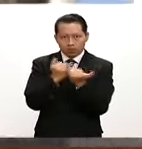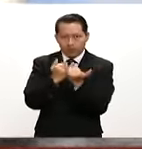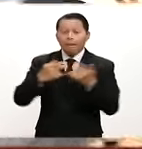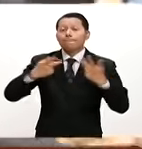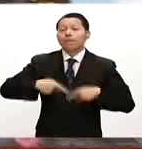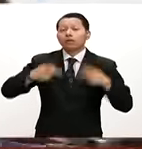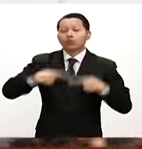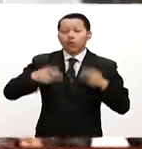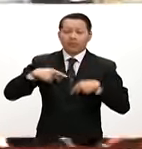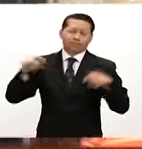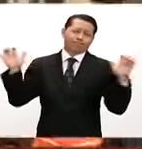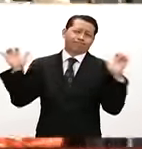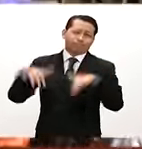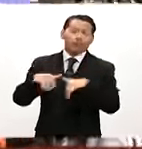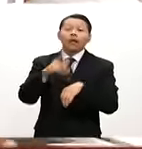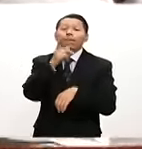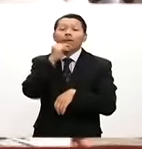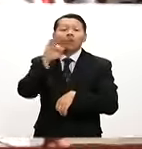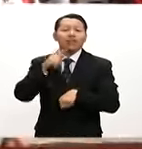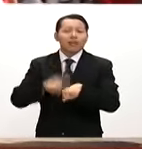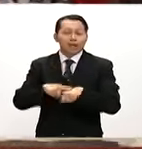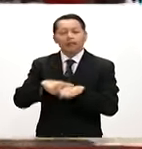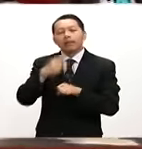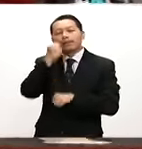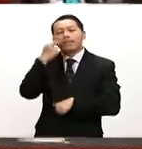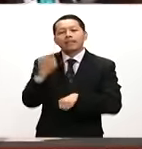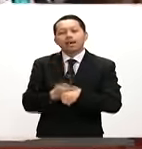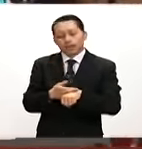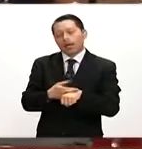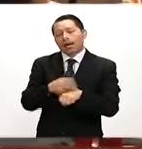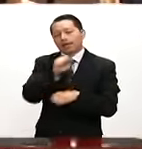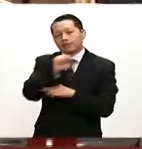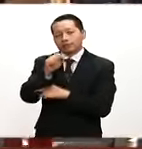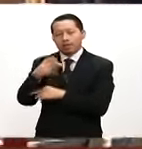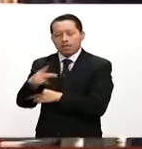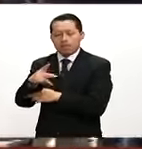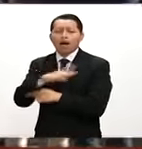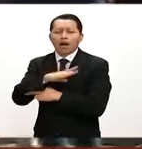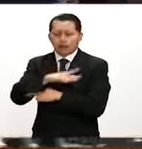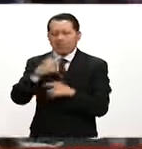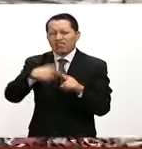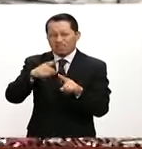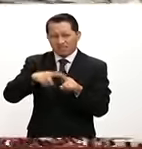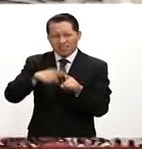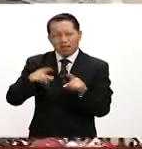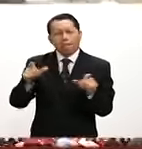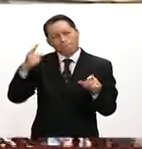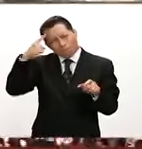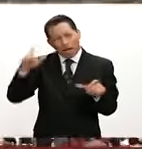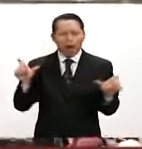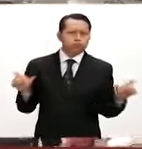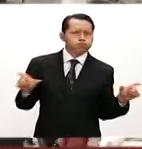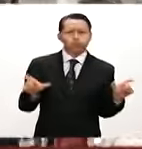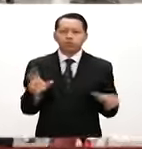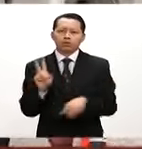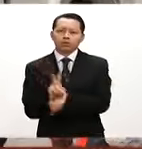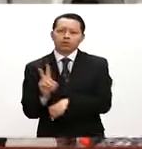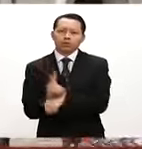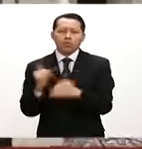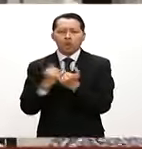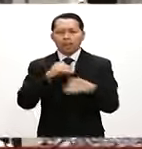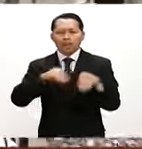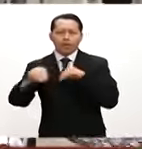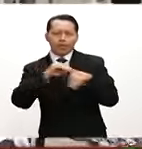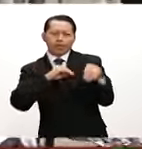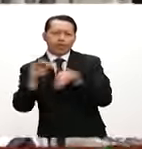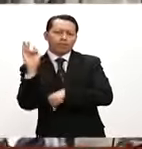este homenaje, la Policía Federal y la Secretaría de Seguridad Pública pondrán en marcha un dispositivo de vigilancia, movilidad y protección civil.